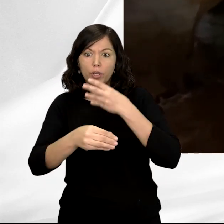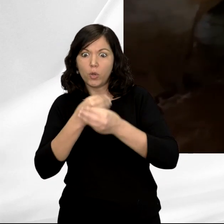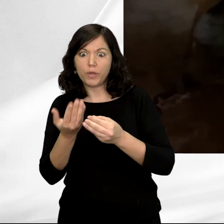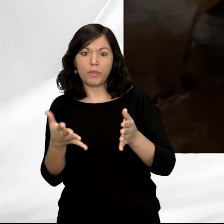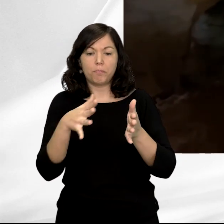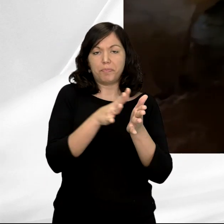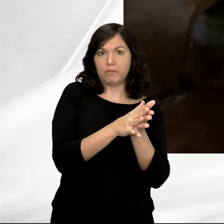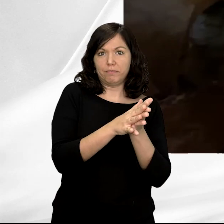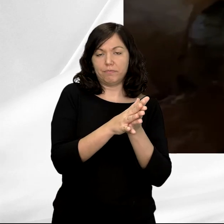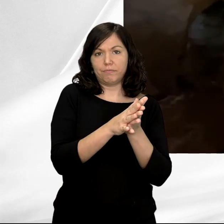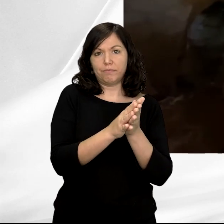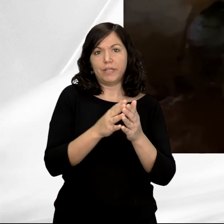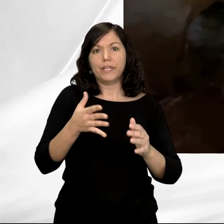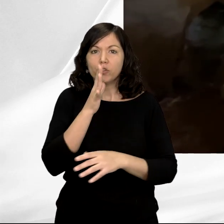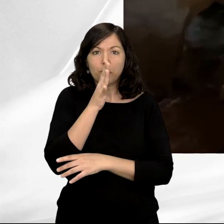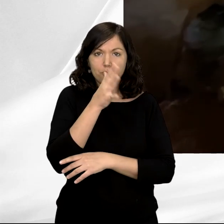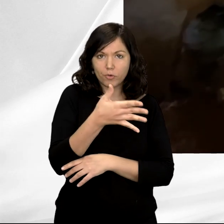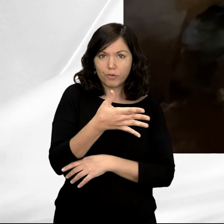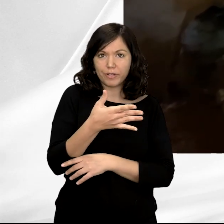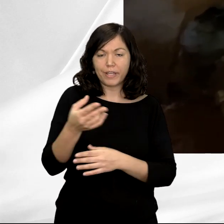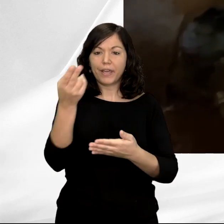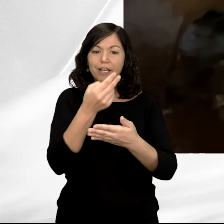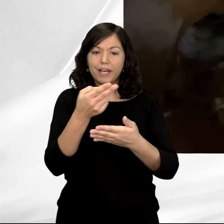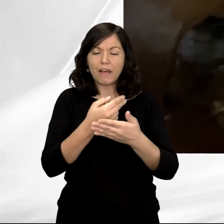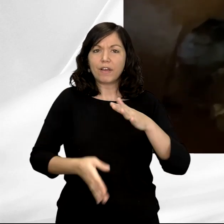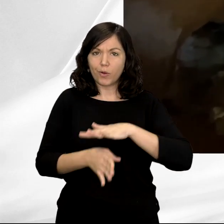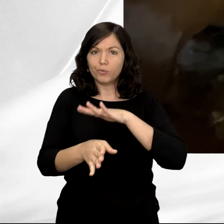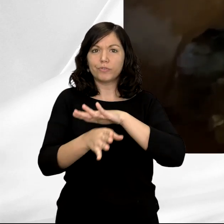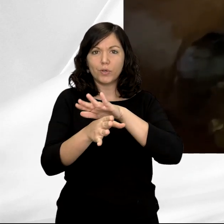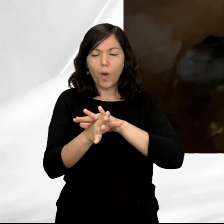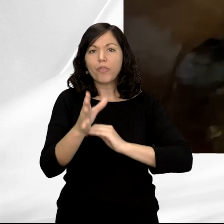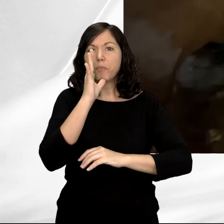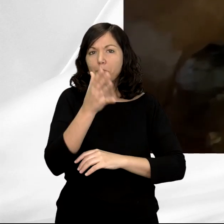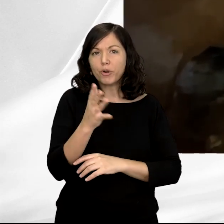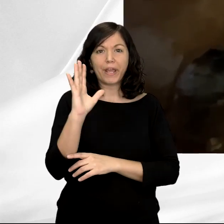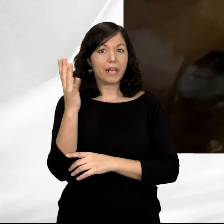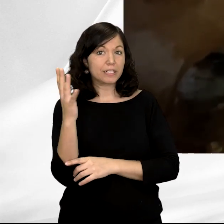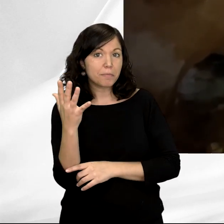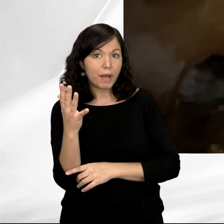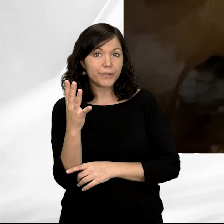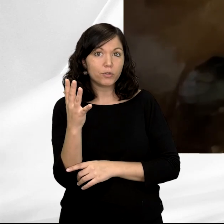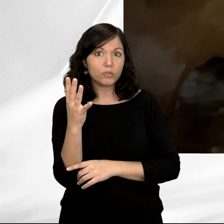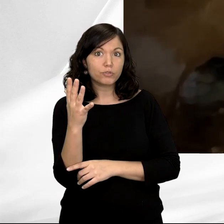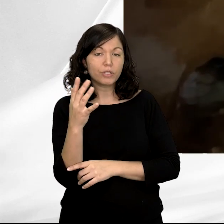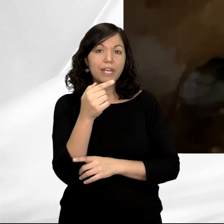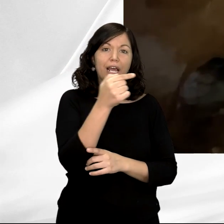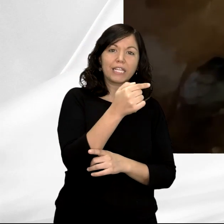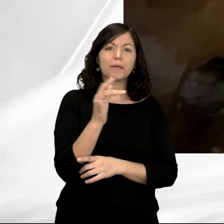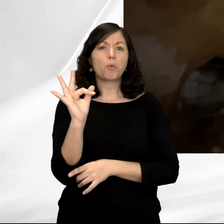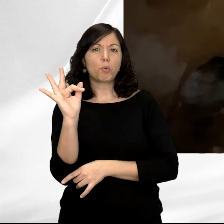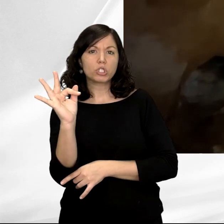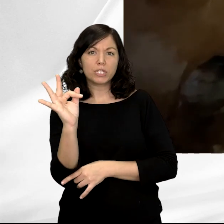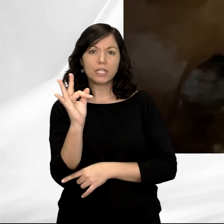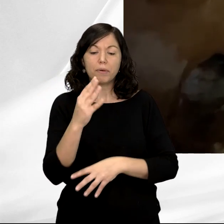Y hay que decir también que es un motivo gráfico que ha tenido continuidad en el tiempo, puesto que las manos, en negativo, en positivo,